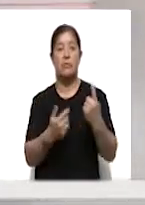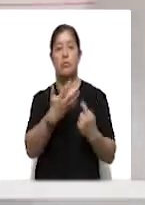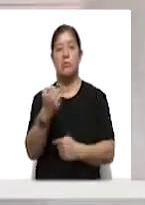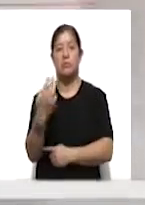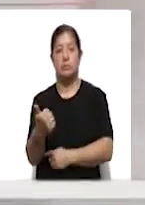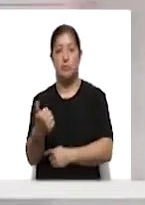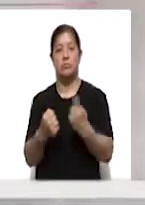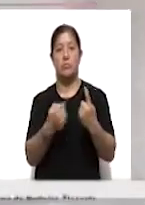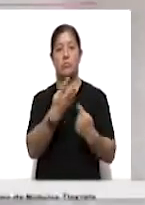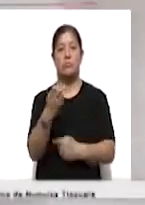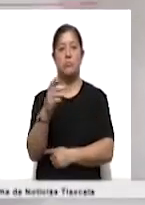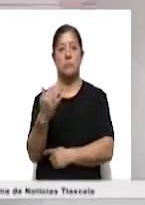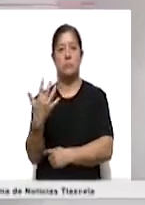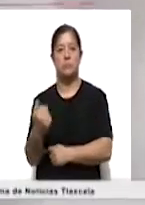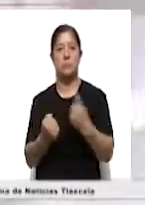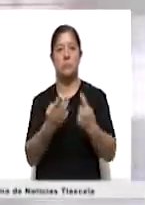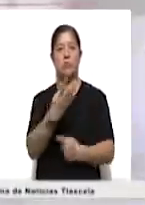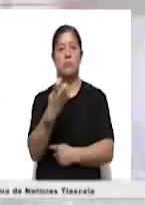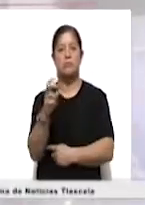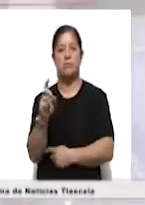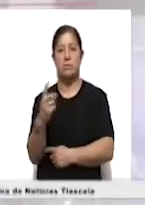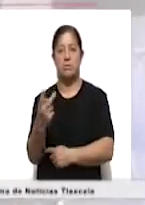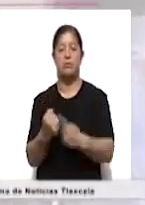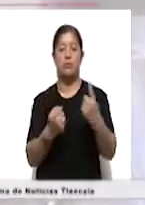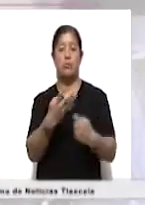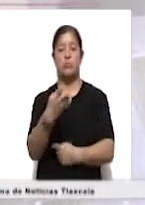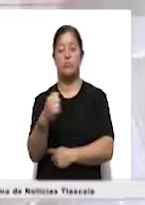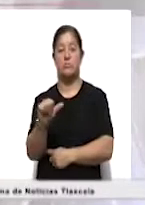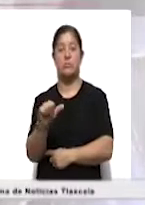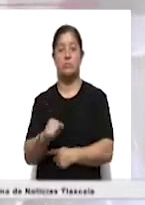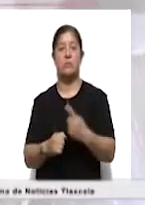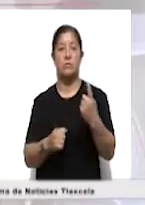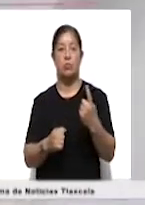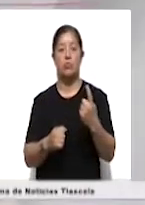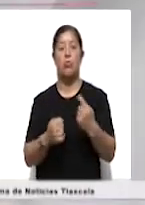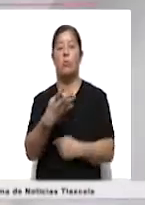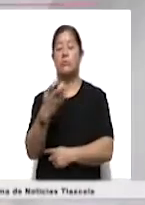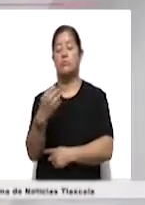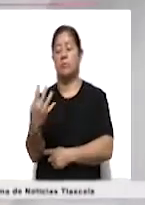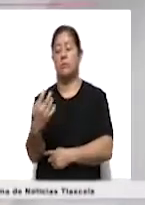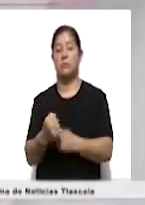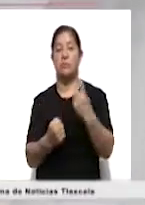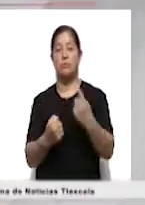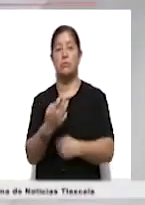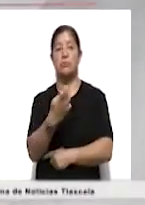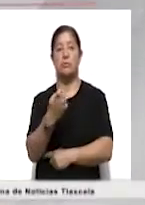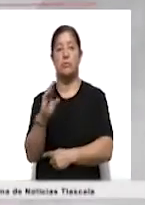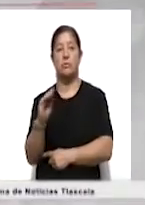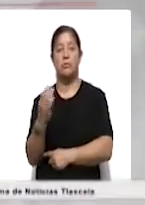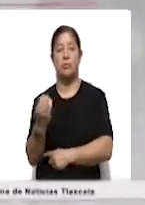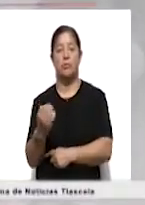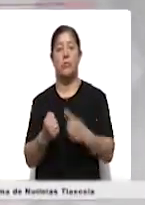cinco, Calpulalpan cuatrocientos treinta y dos, Tetla cuatrocientos dieciséis, Totolac cuatrocientos catorce, Panotla trescientos noventa y nueve,